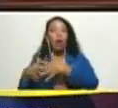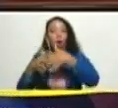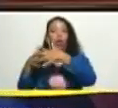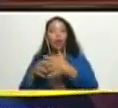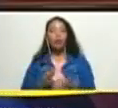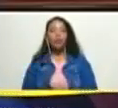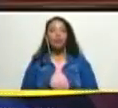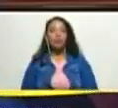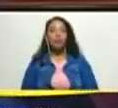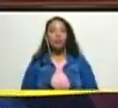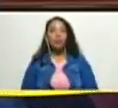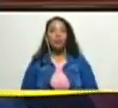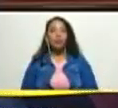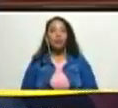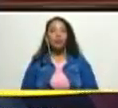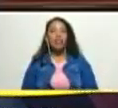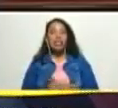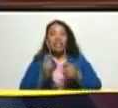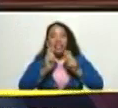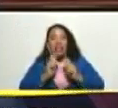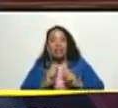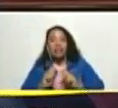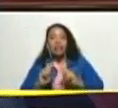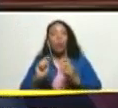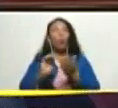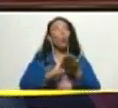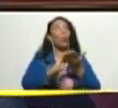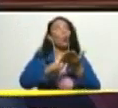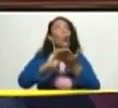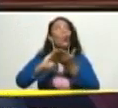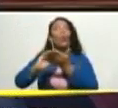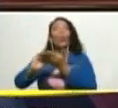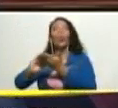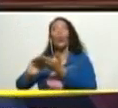intentan de manera disimulada actuar